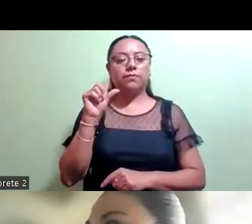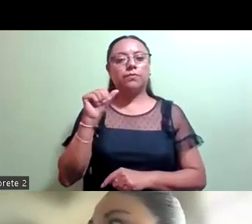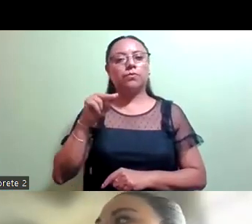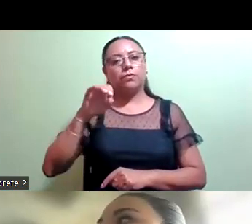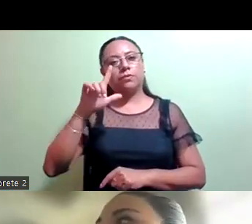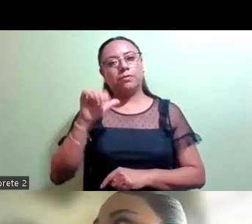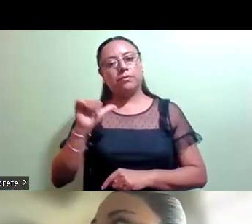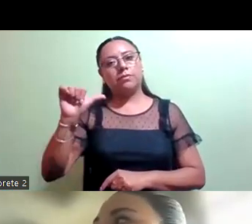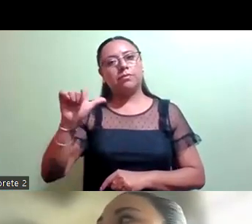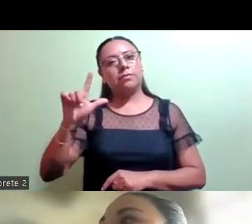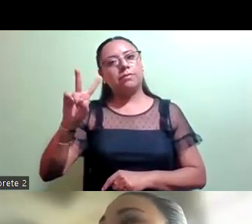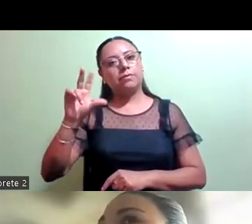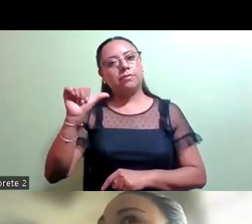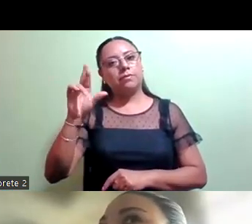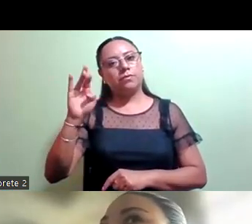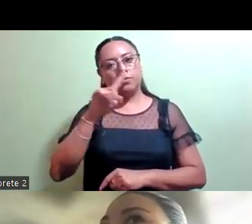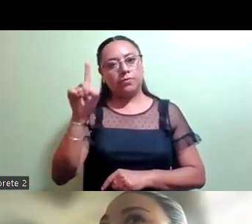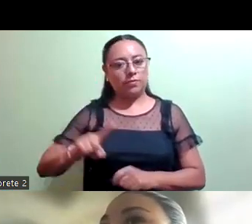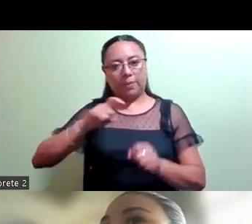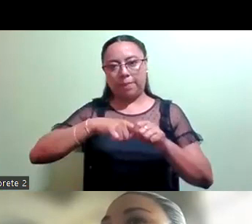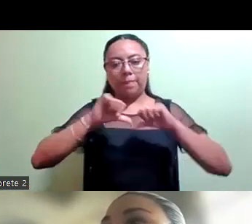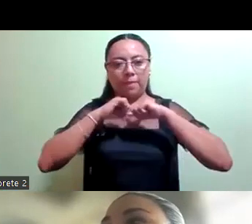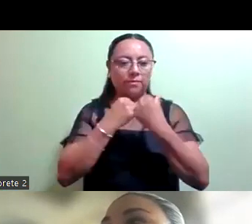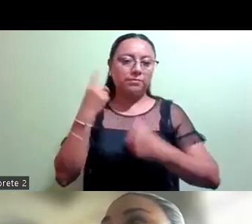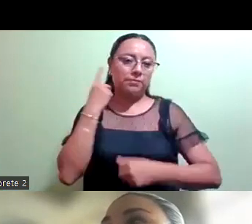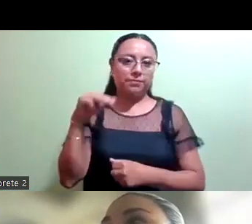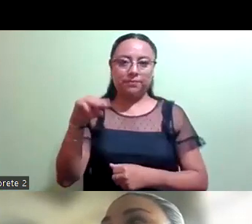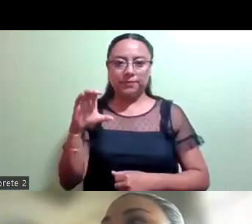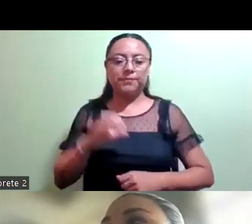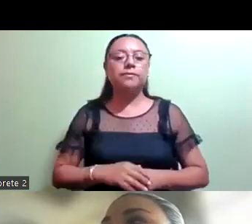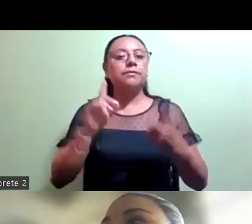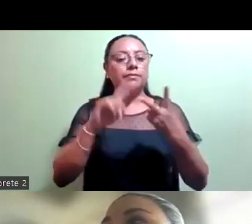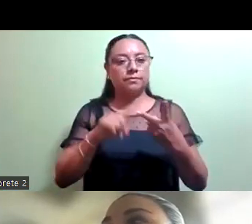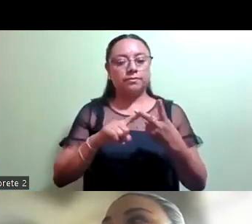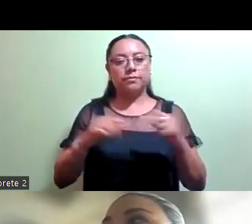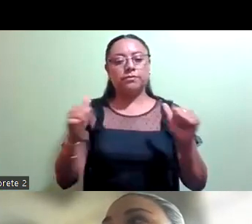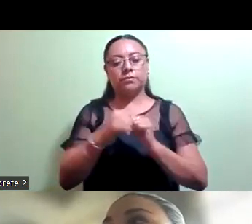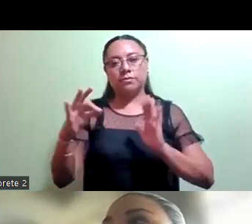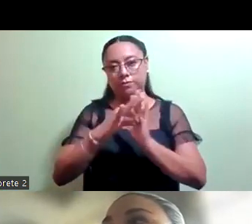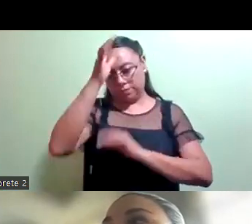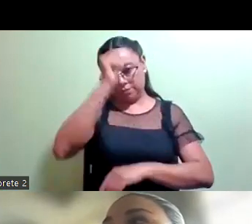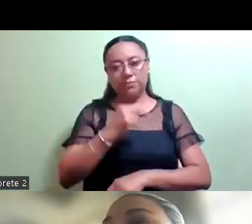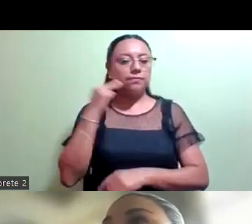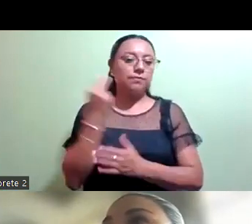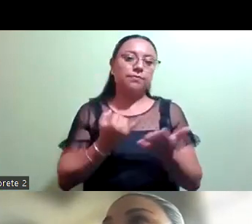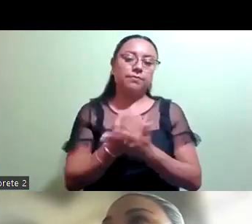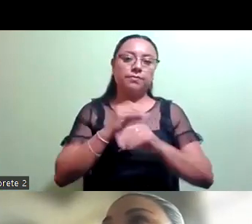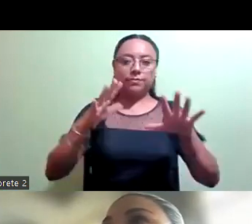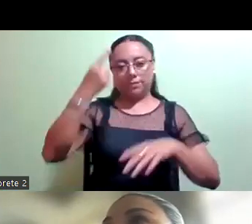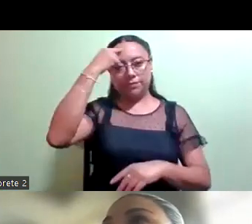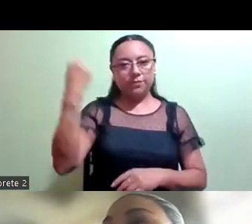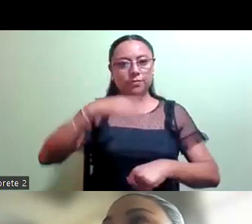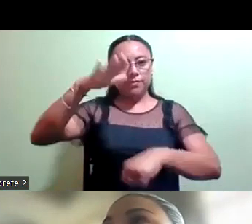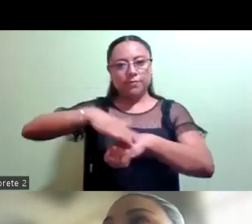de la Asociación Parlamentaria Ciudadana. Y la segunda, con punto de acuerdo de urgente y obvia resolución por el que se